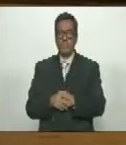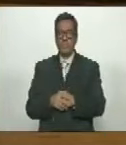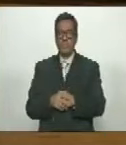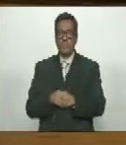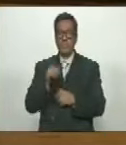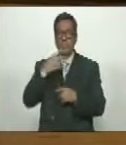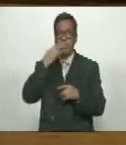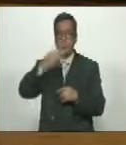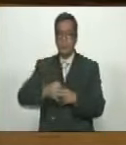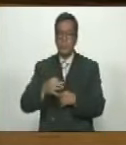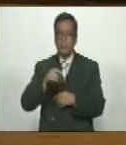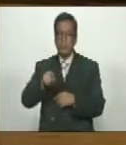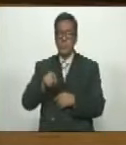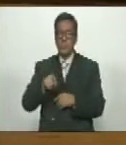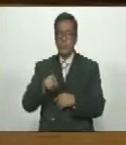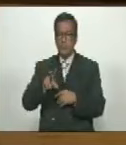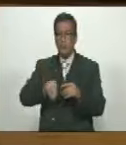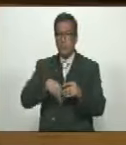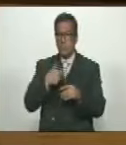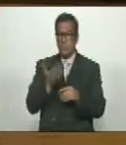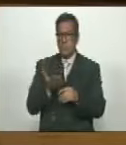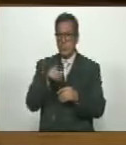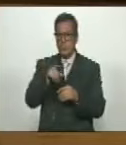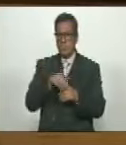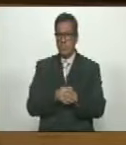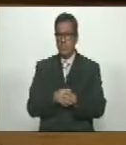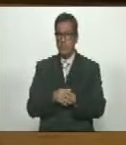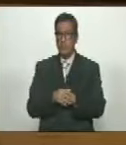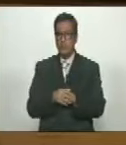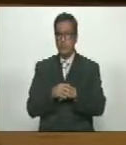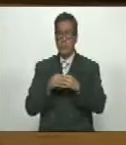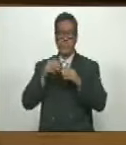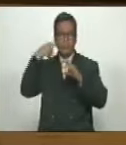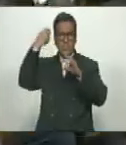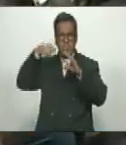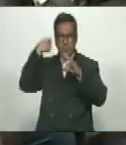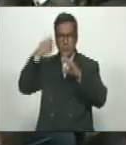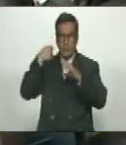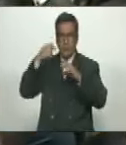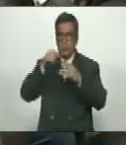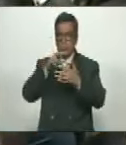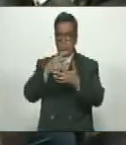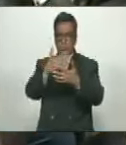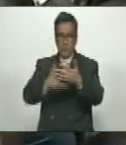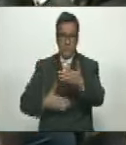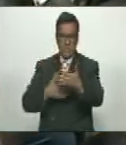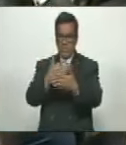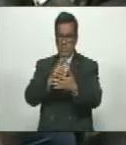que sea de verdad de ser posible en medios audiovisuales no en textos